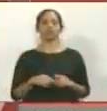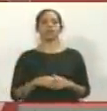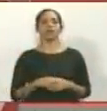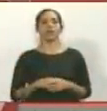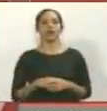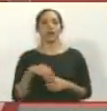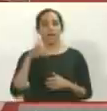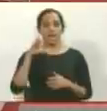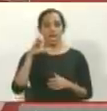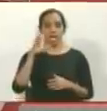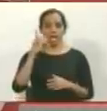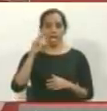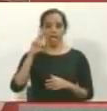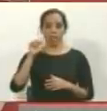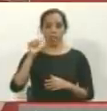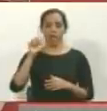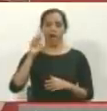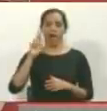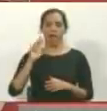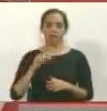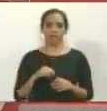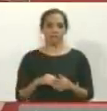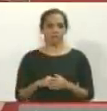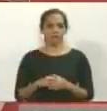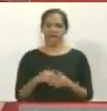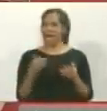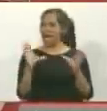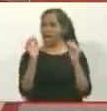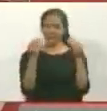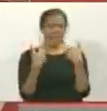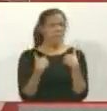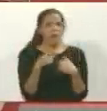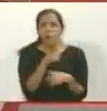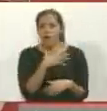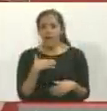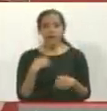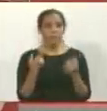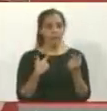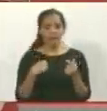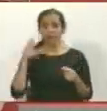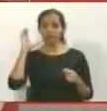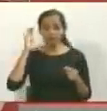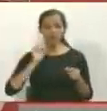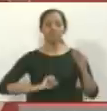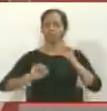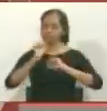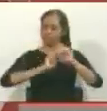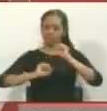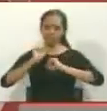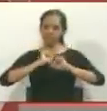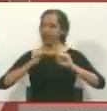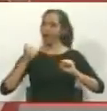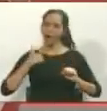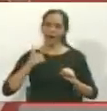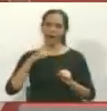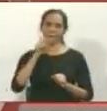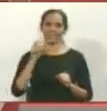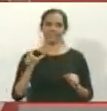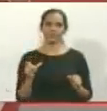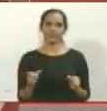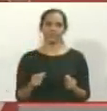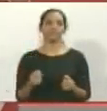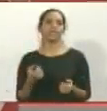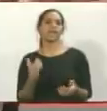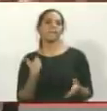Egua Rodríguez Jiménez. Pueden decir a mí lo que quieran, oye, pero yo por esta patria la voy a defender de quien sea y me